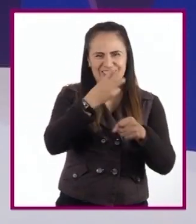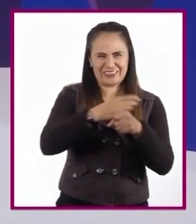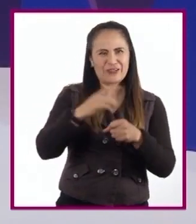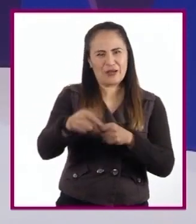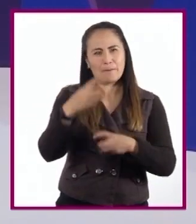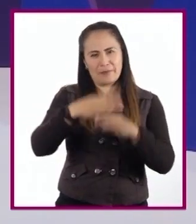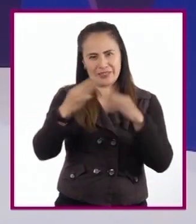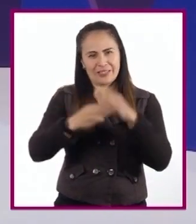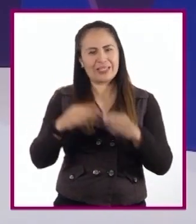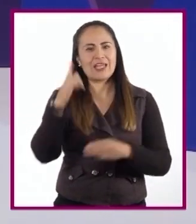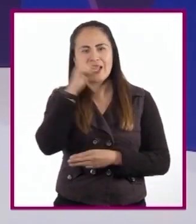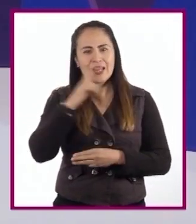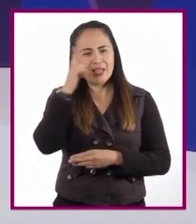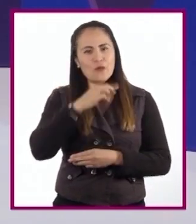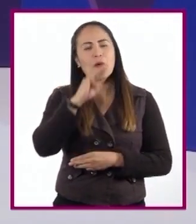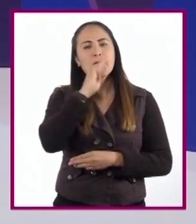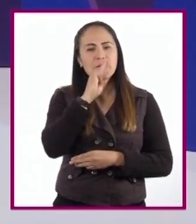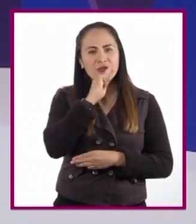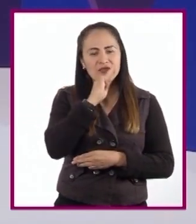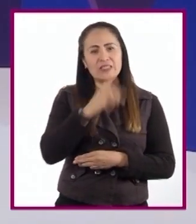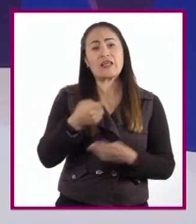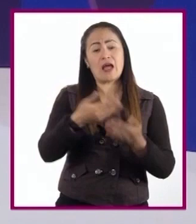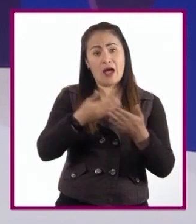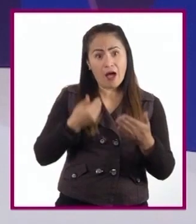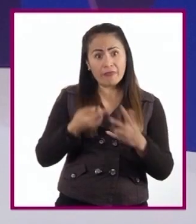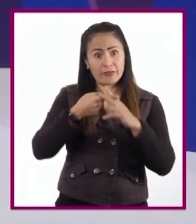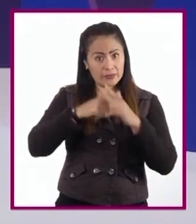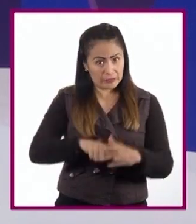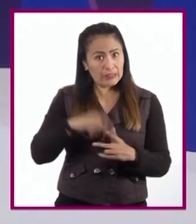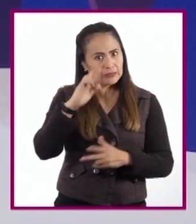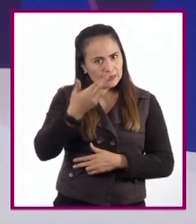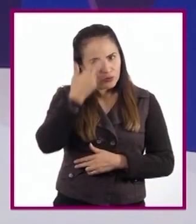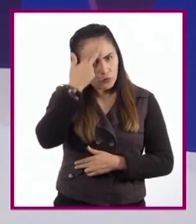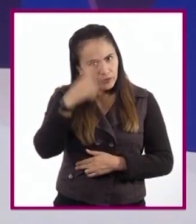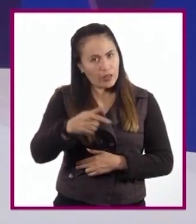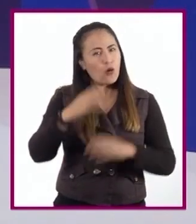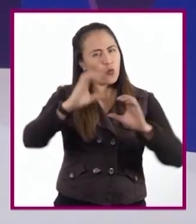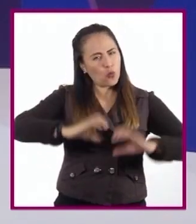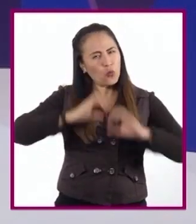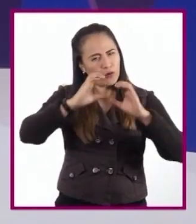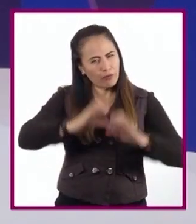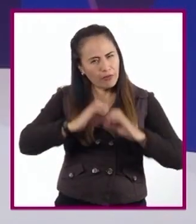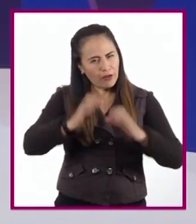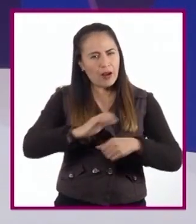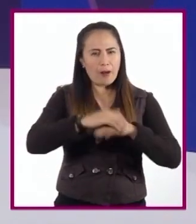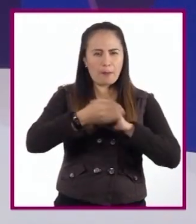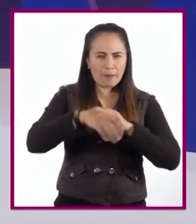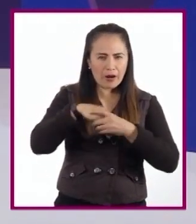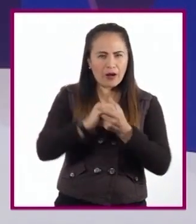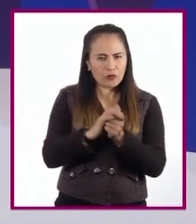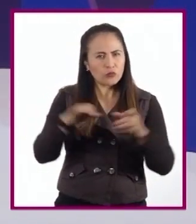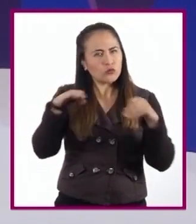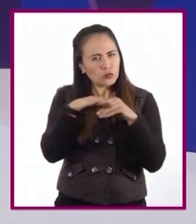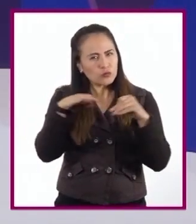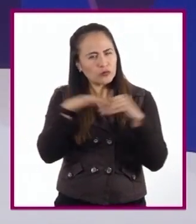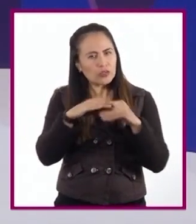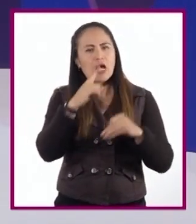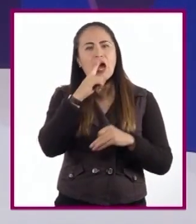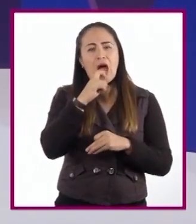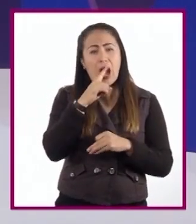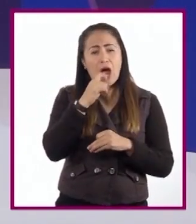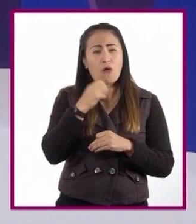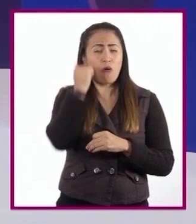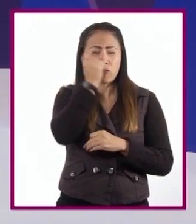materna. Antes de iniciar, les recuerdo que debemos seguir cuidándonos, lavando frecuentemente nuestras manos con agua y